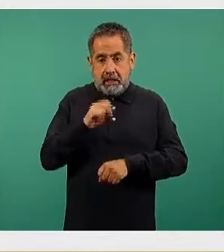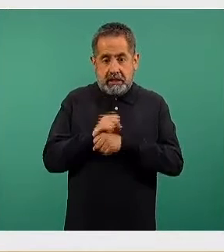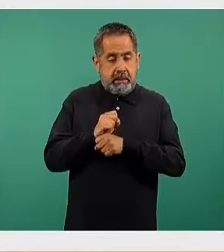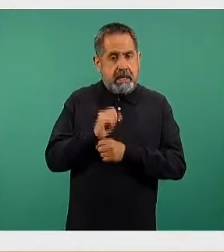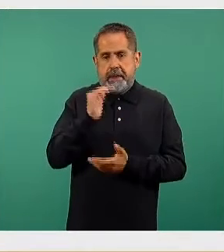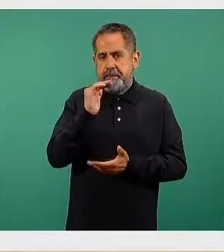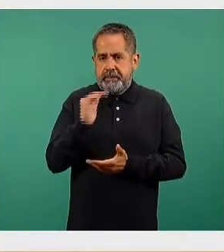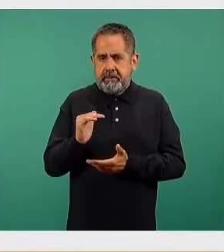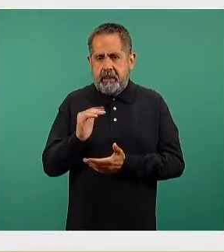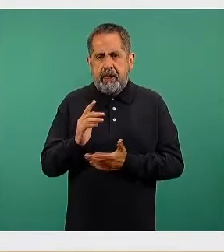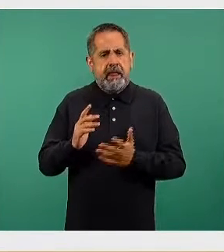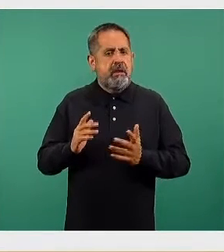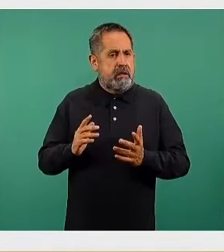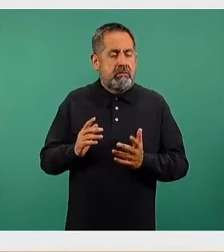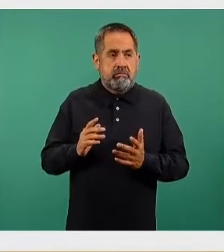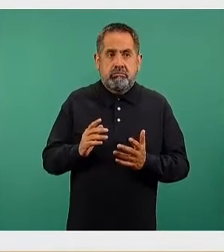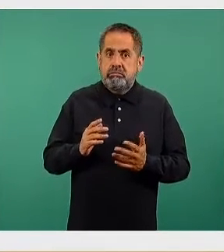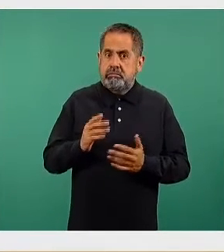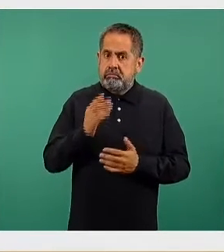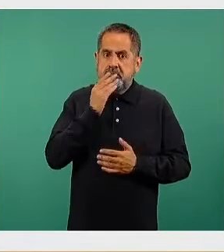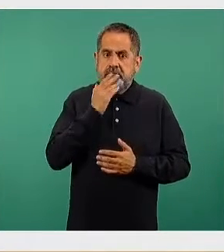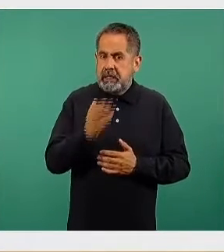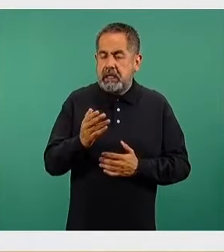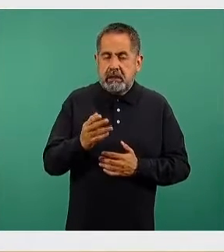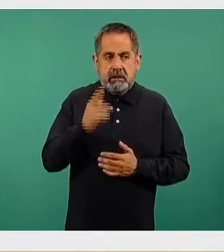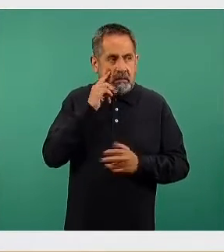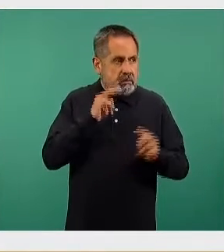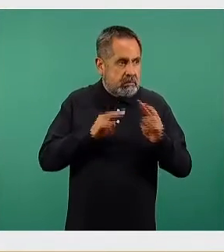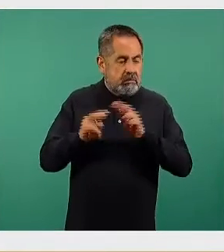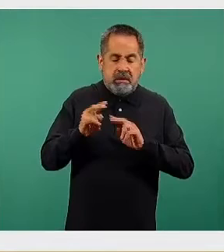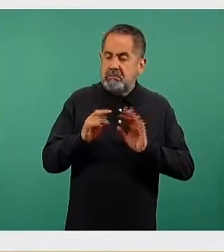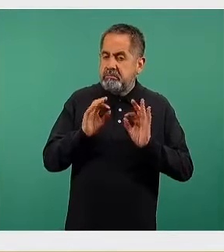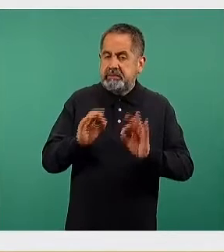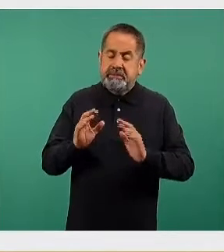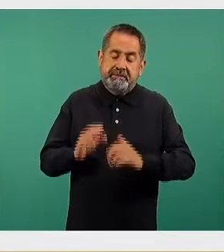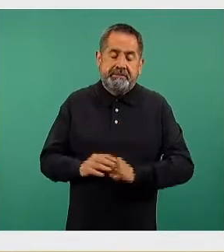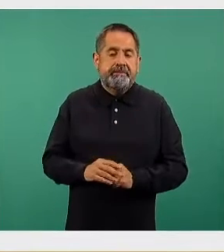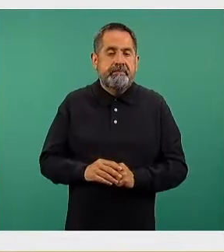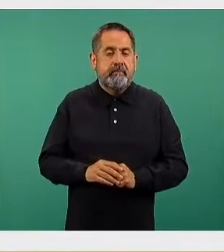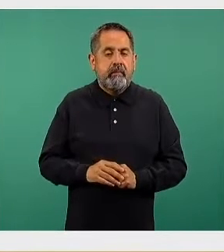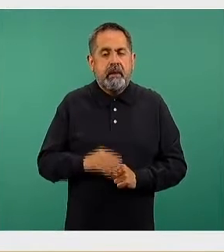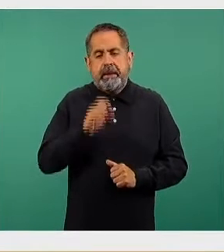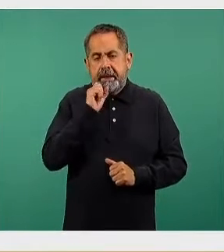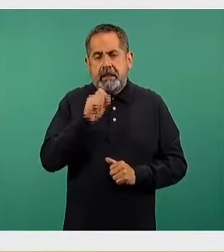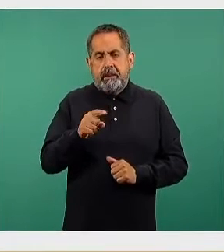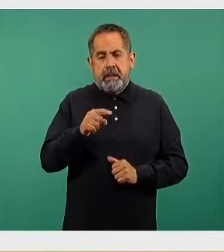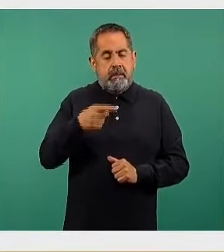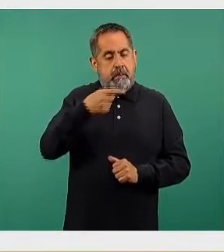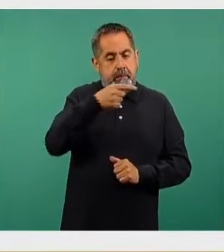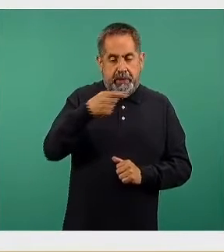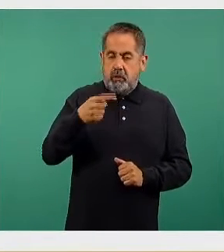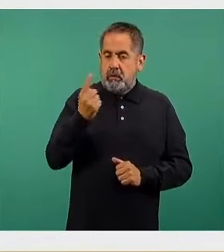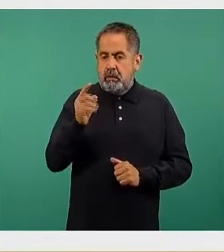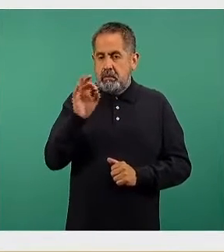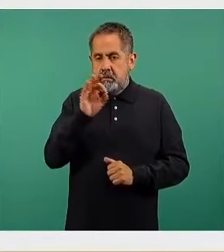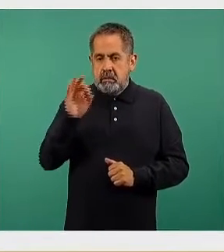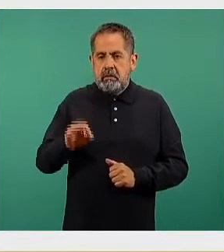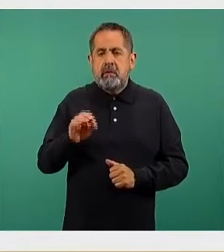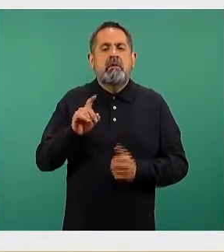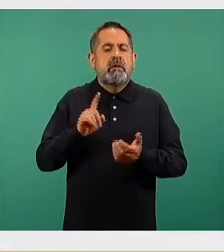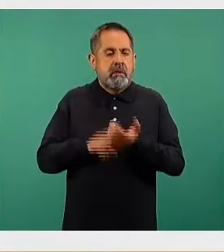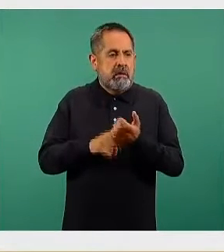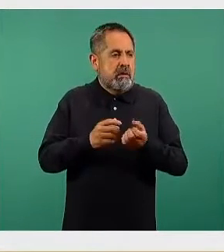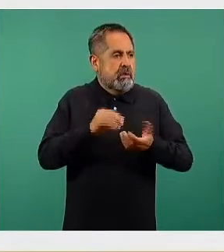de un nivel importante, como lo hemos visto en semanas previas. También es menos del 1% los casos